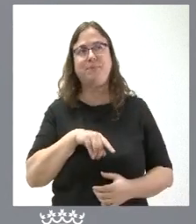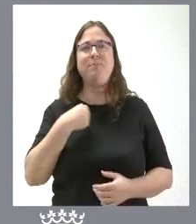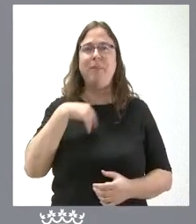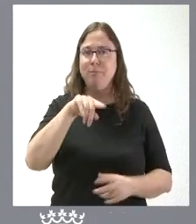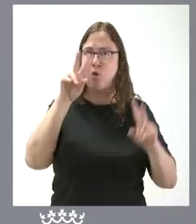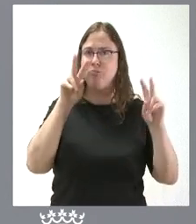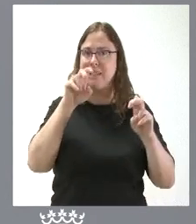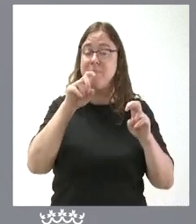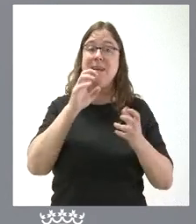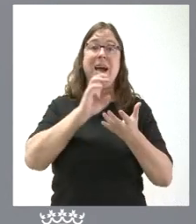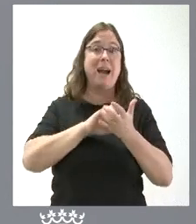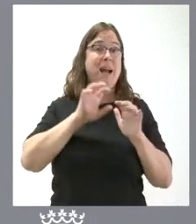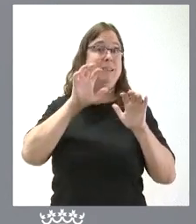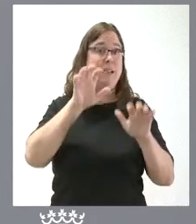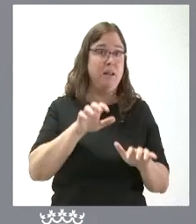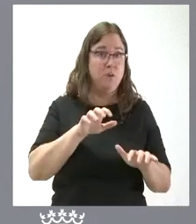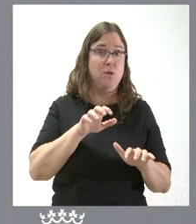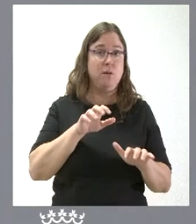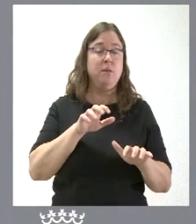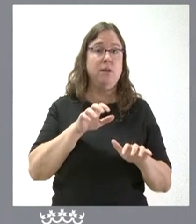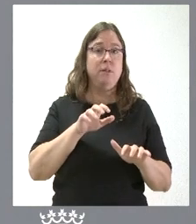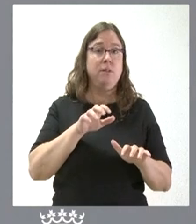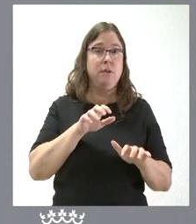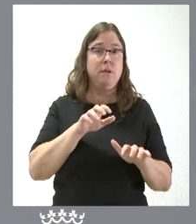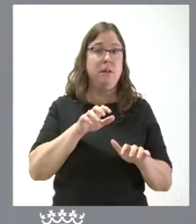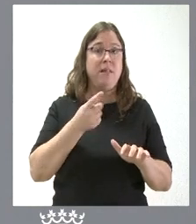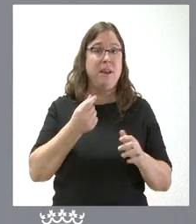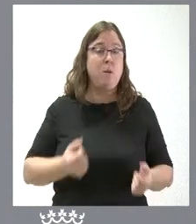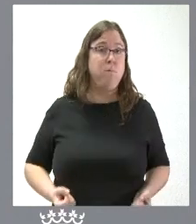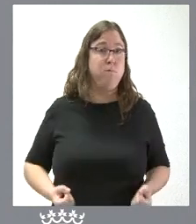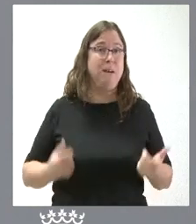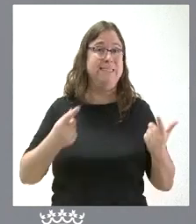aspecto en Castilla y León se gastan